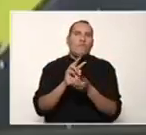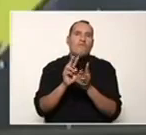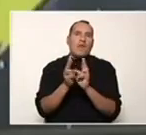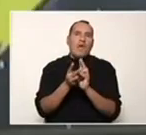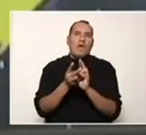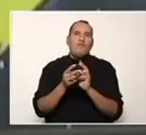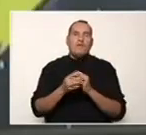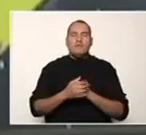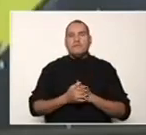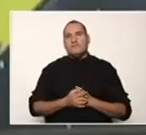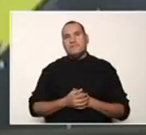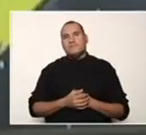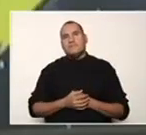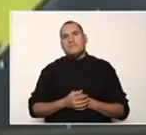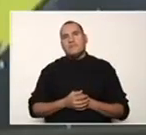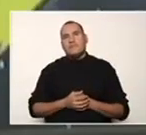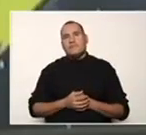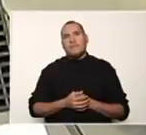operación matemática.